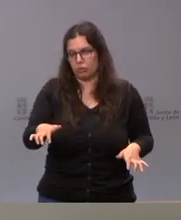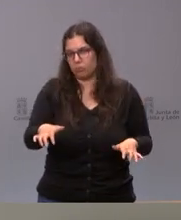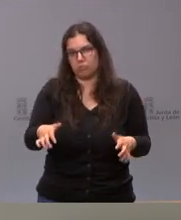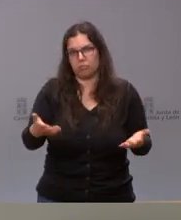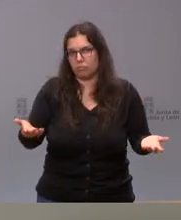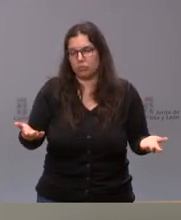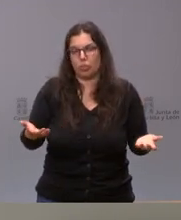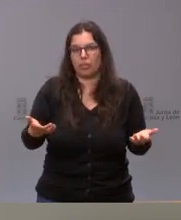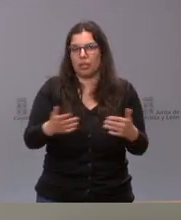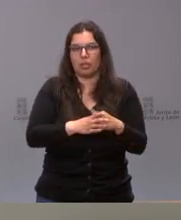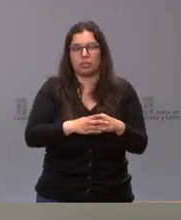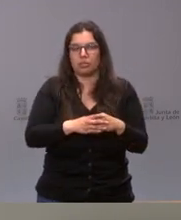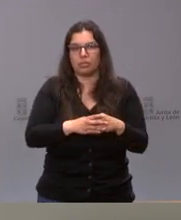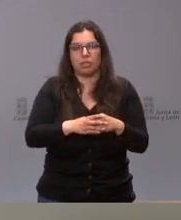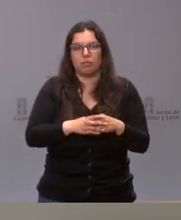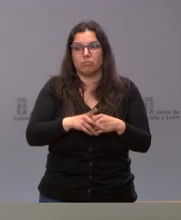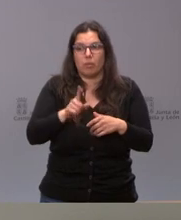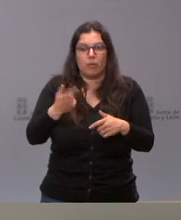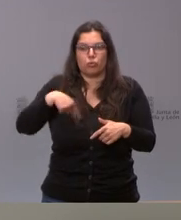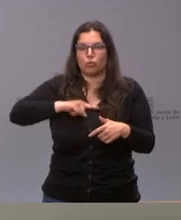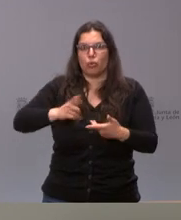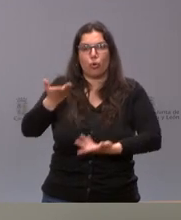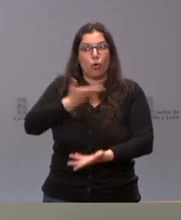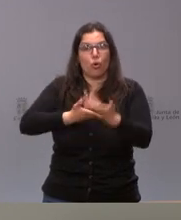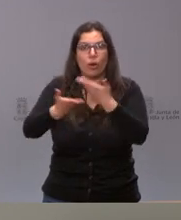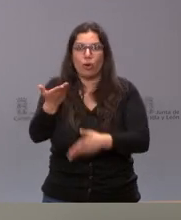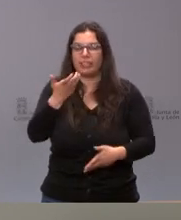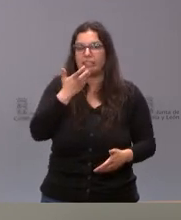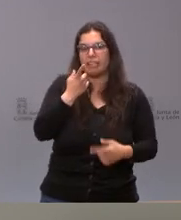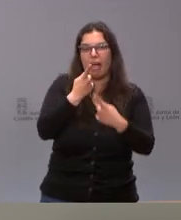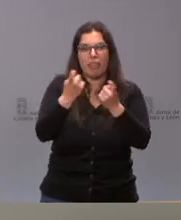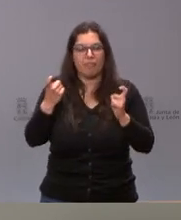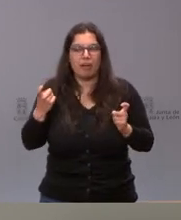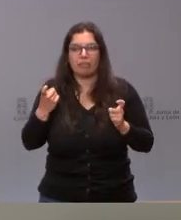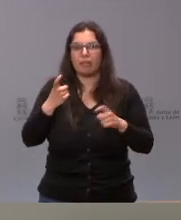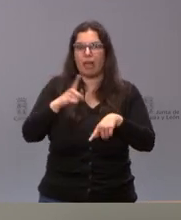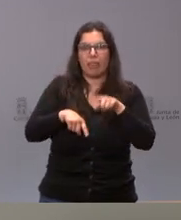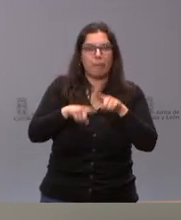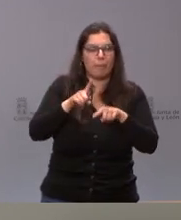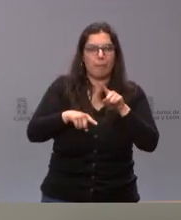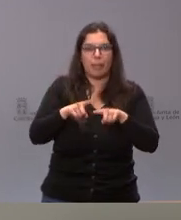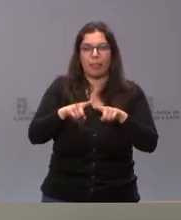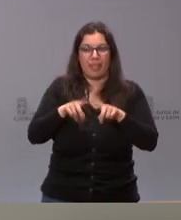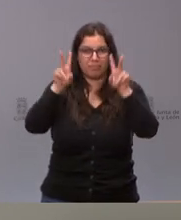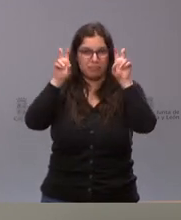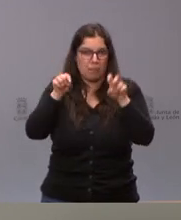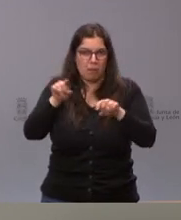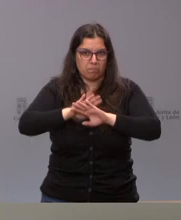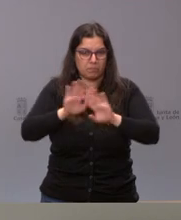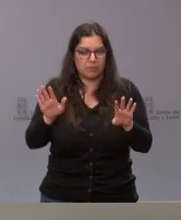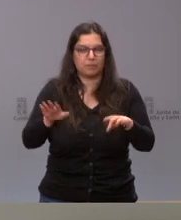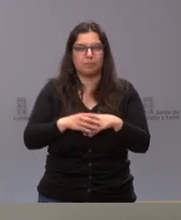desde ese punto de vista, pues a disposición de colaborar en lo que sea preciso y sea necesario en torno a esta cuestión.